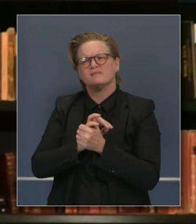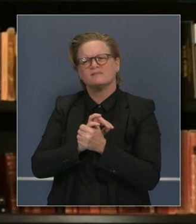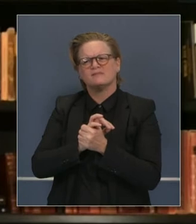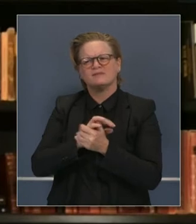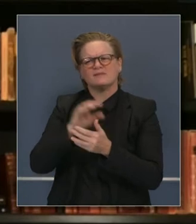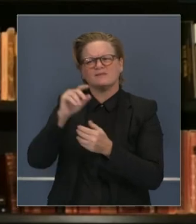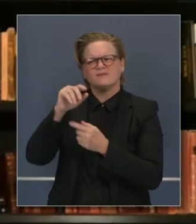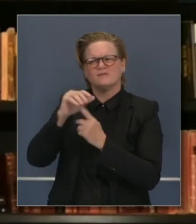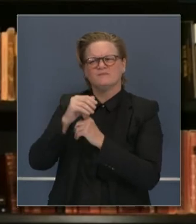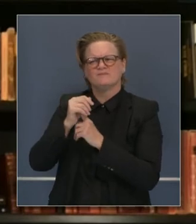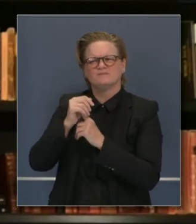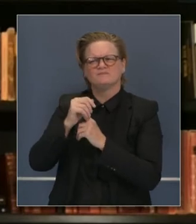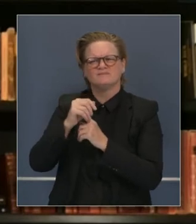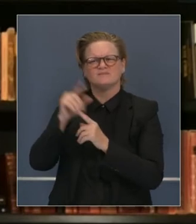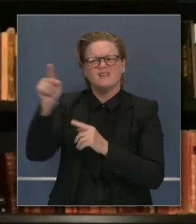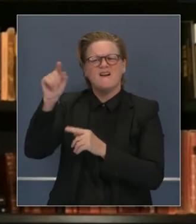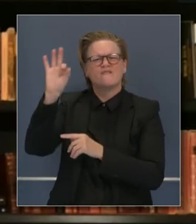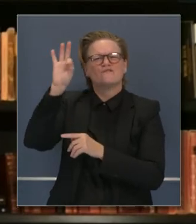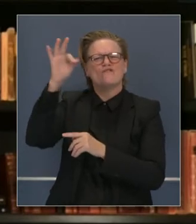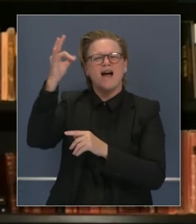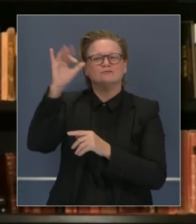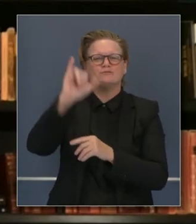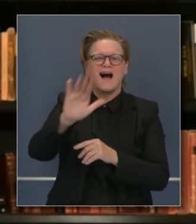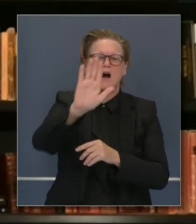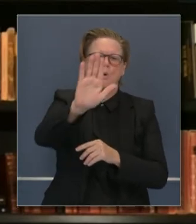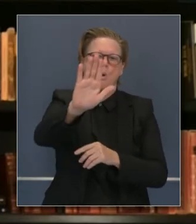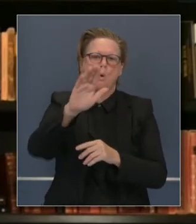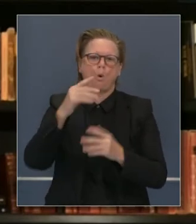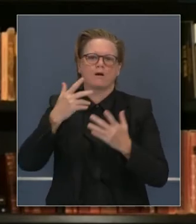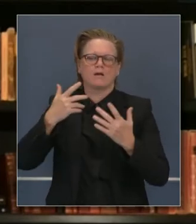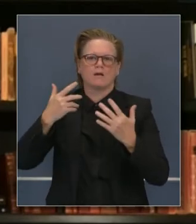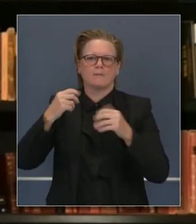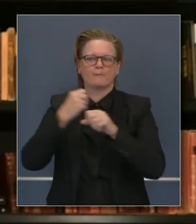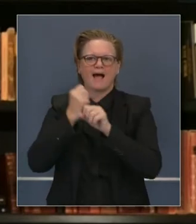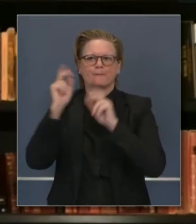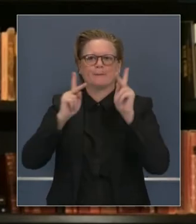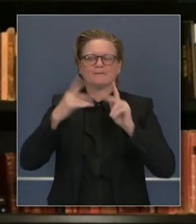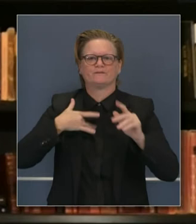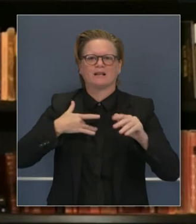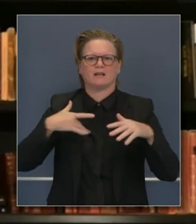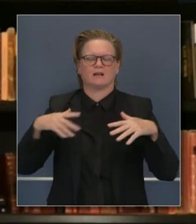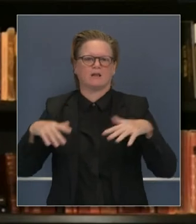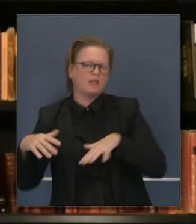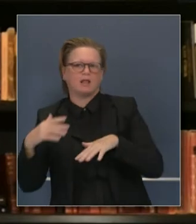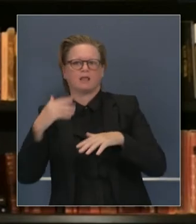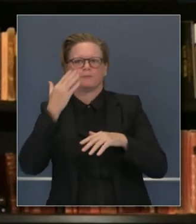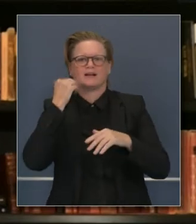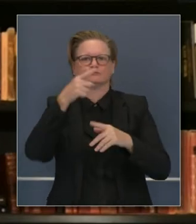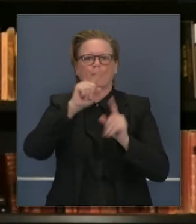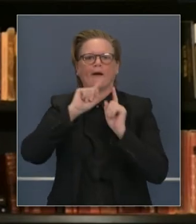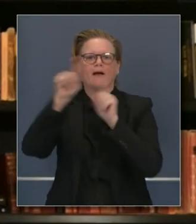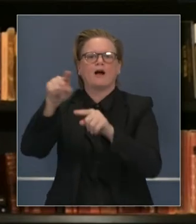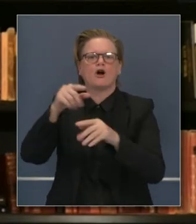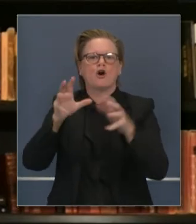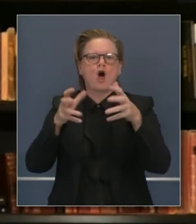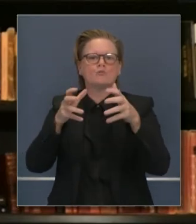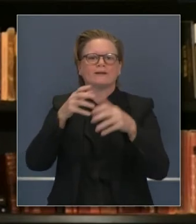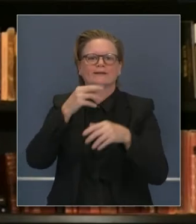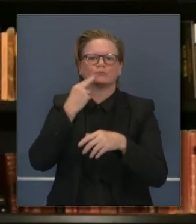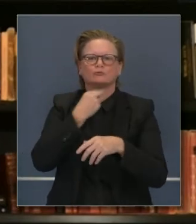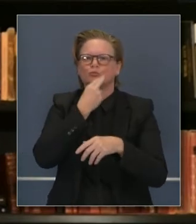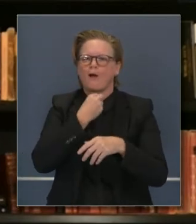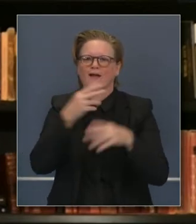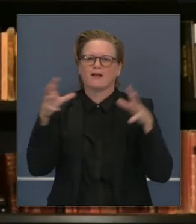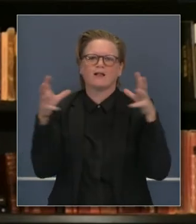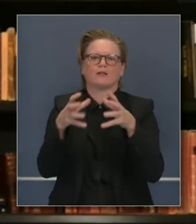cuestión de French Laundry. ¿Piensa usted que el daño en su credibilidad se ha establecido? No estoy hablando